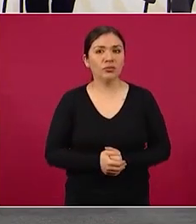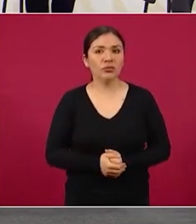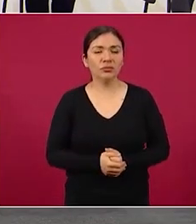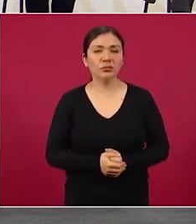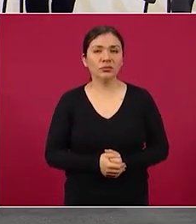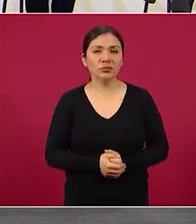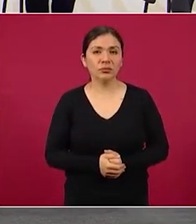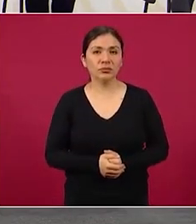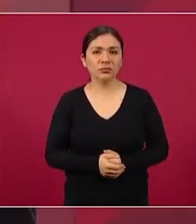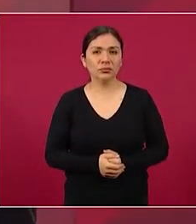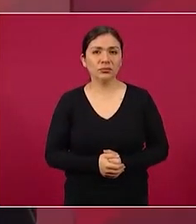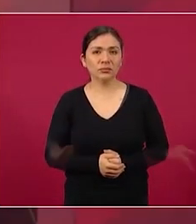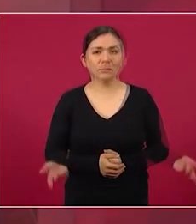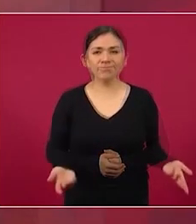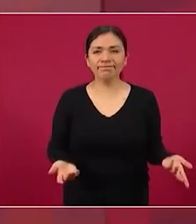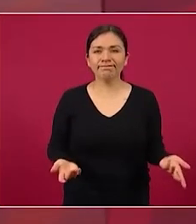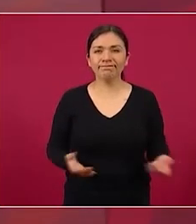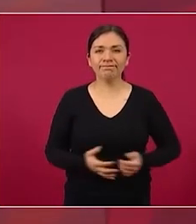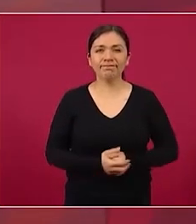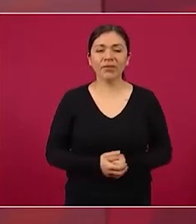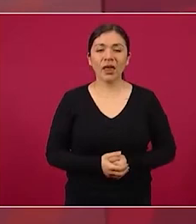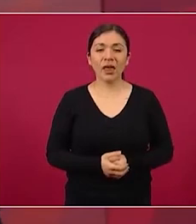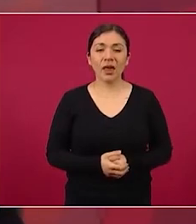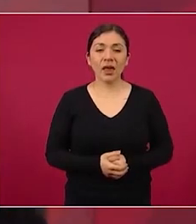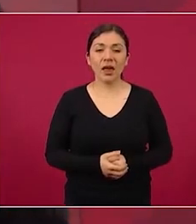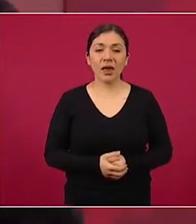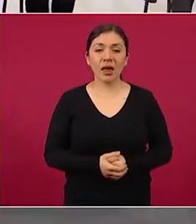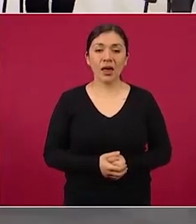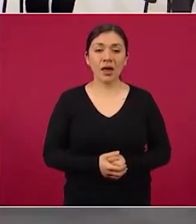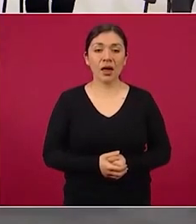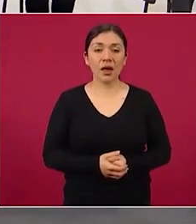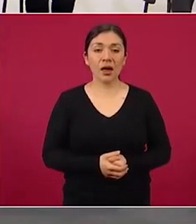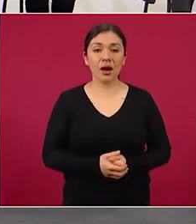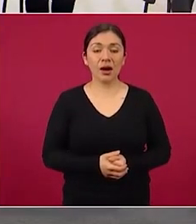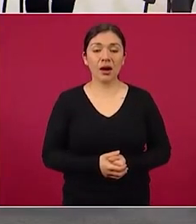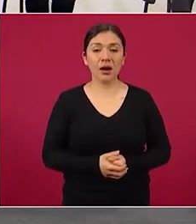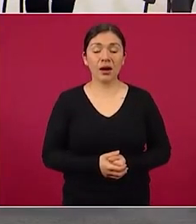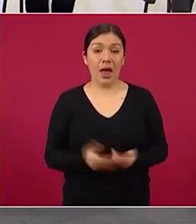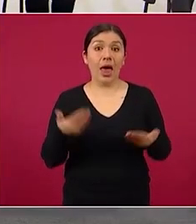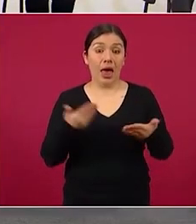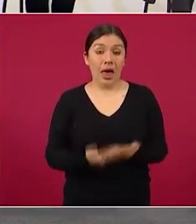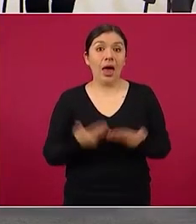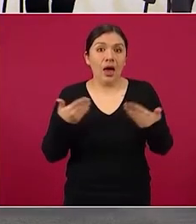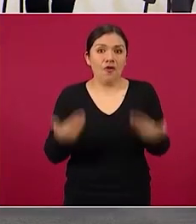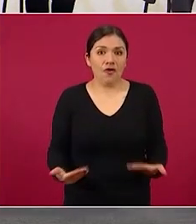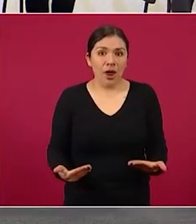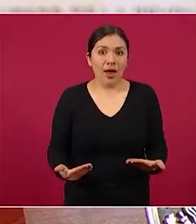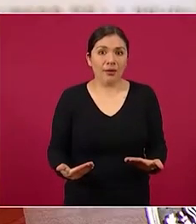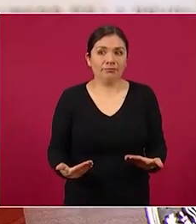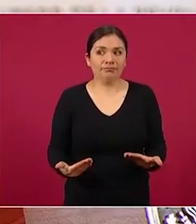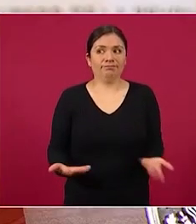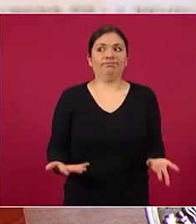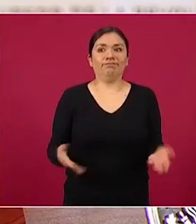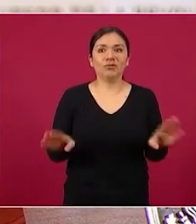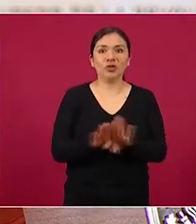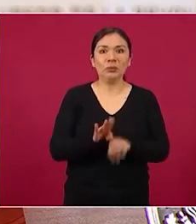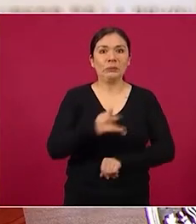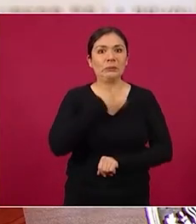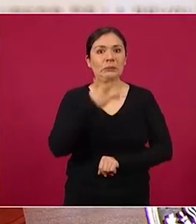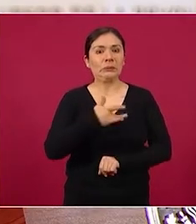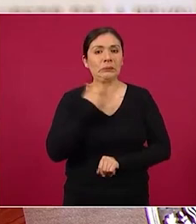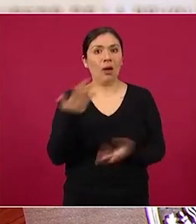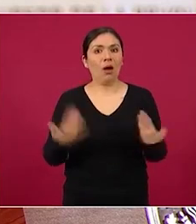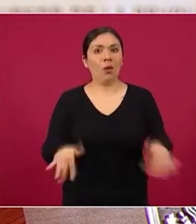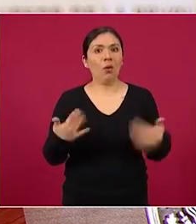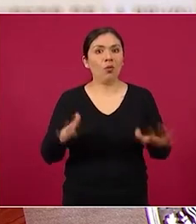del país se sorprenden pues no hay